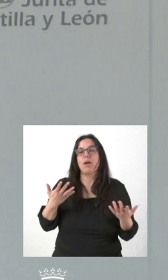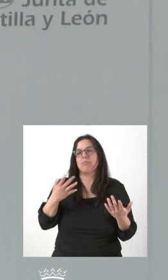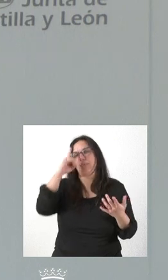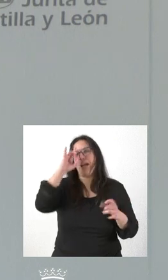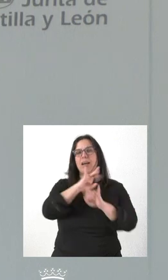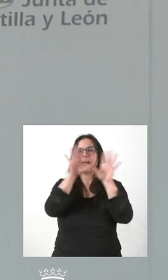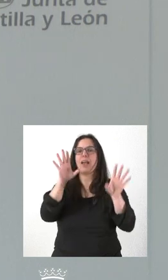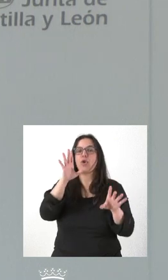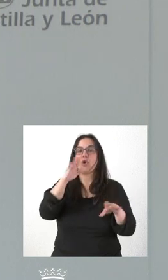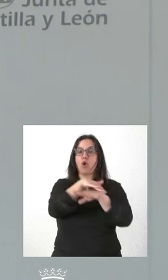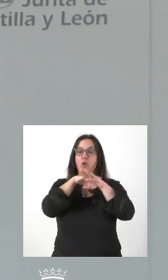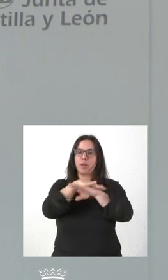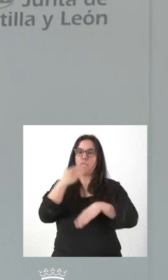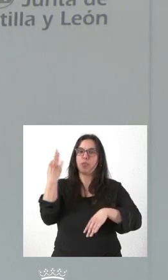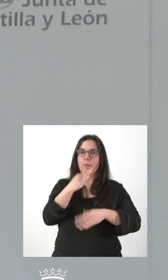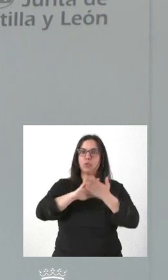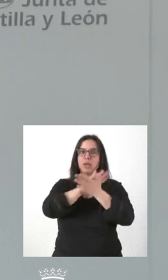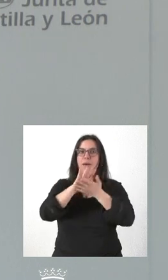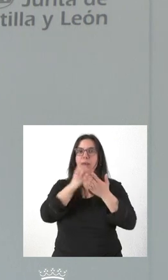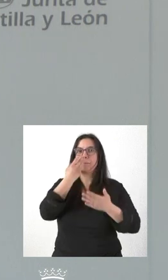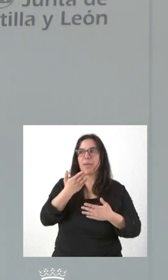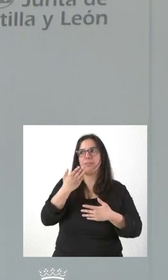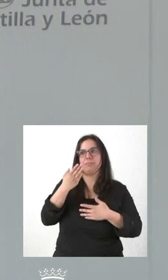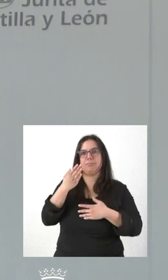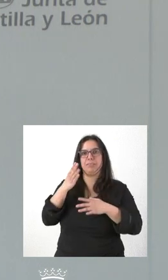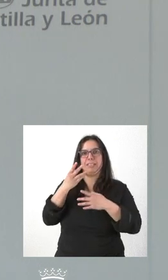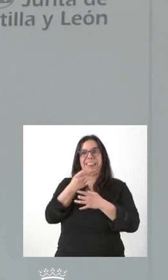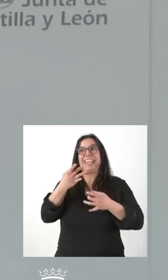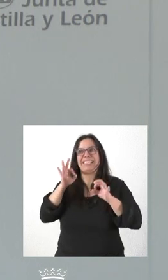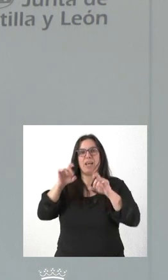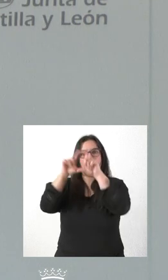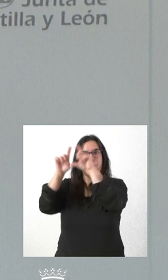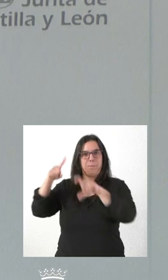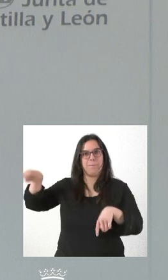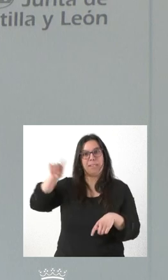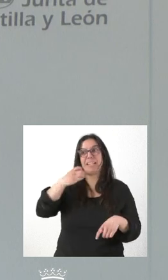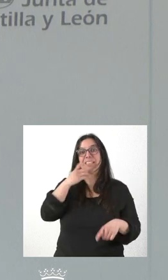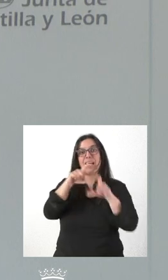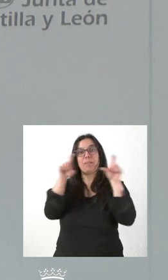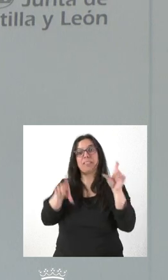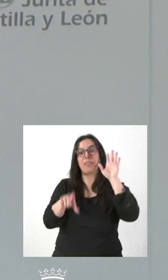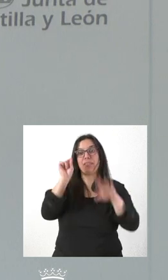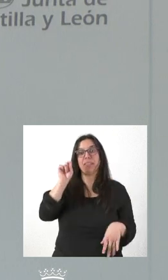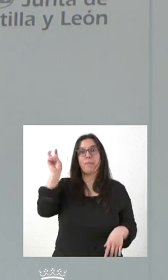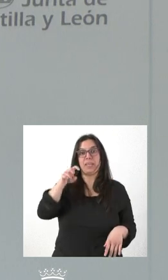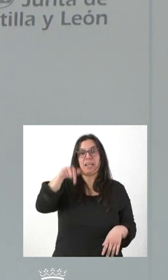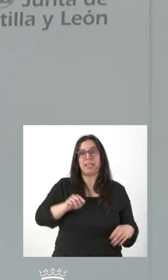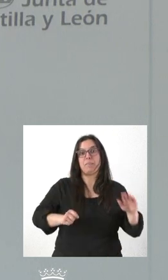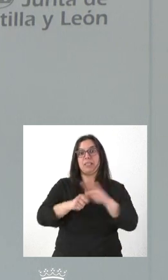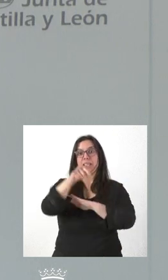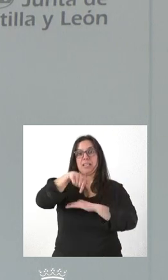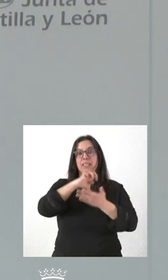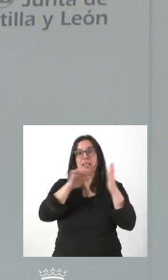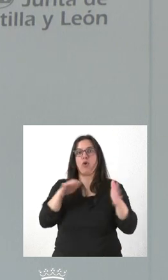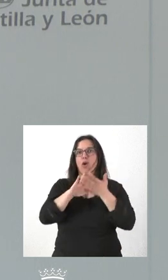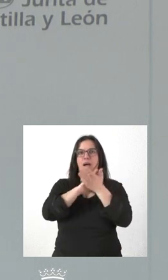es que la misión nuestra como Gobierno es hablar bien de las empresas y, especialmente, hablar bien de las empresas que deciden ubicarse e invertir en Castilla y León.